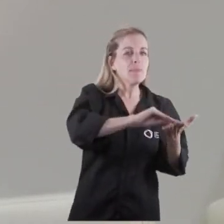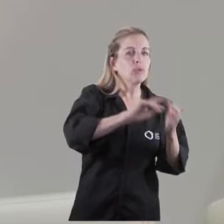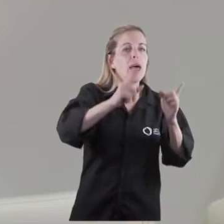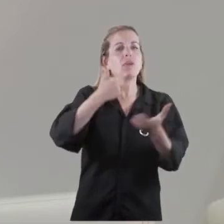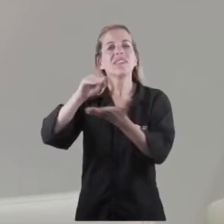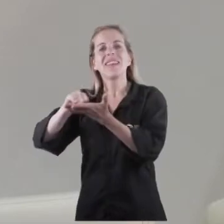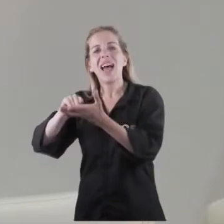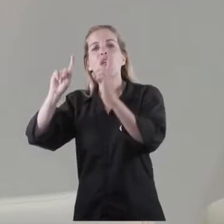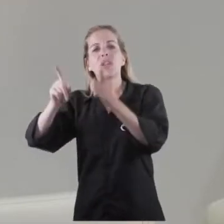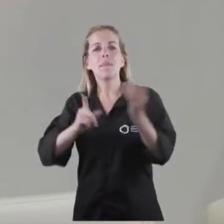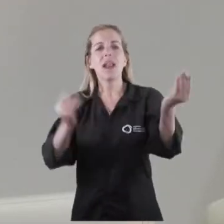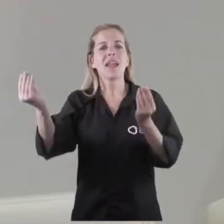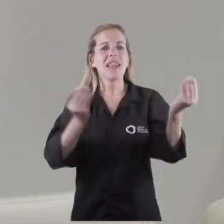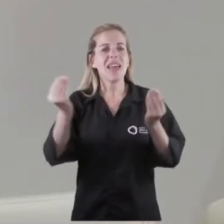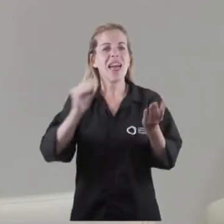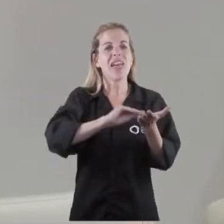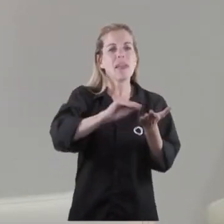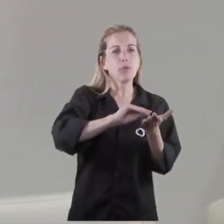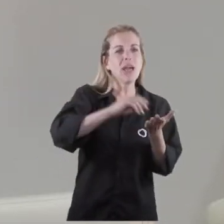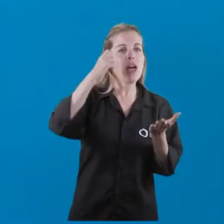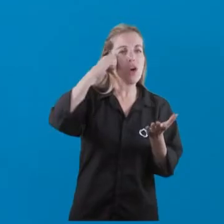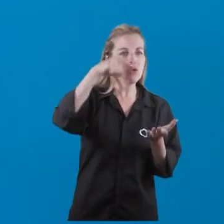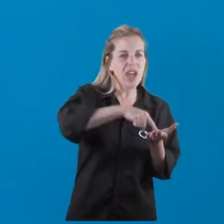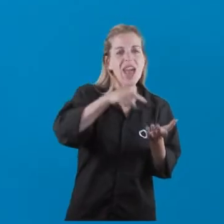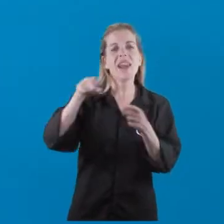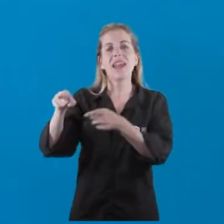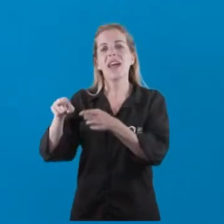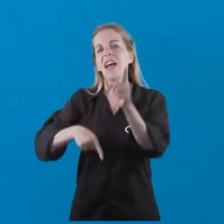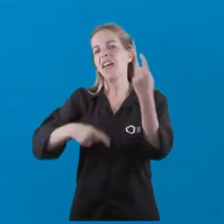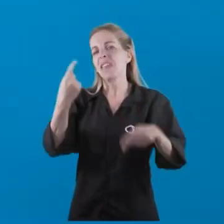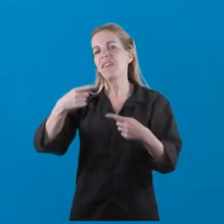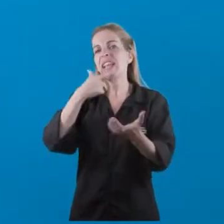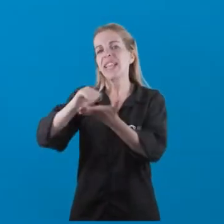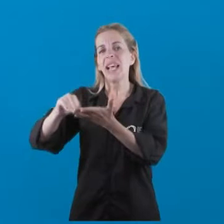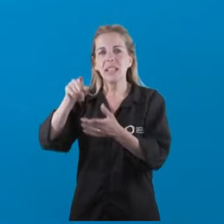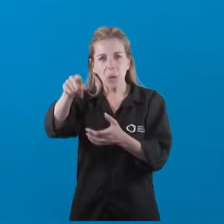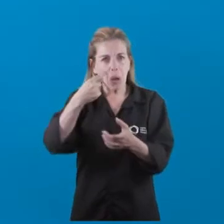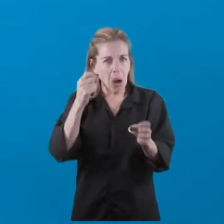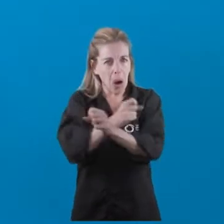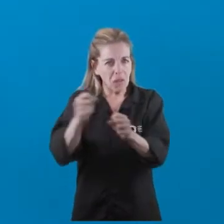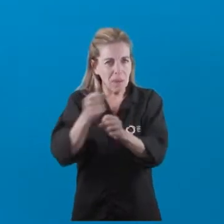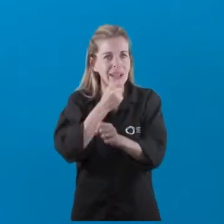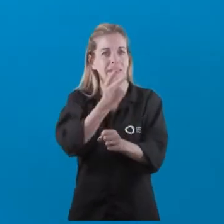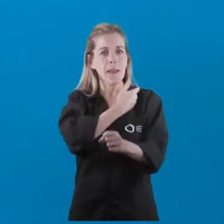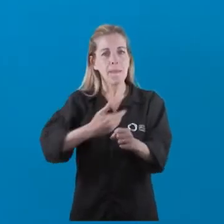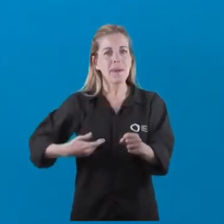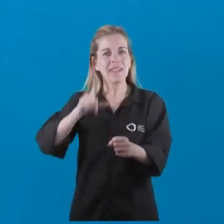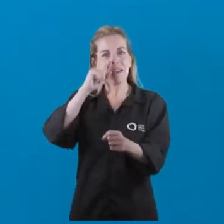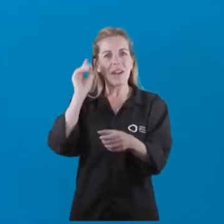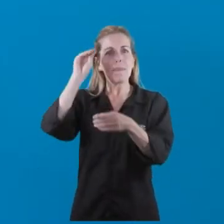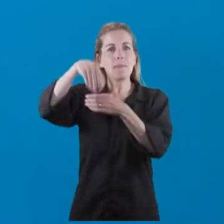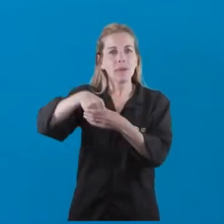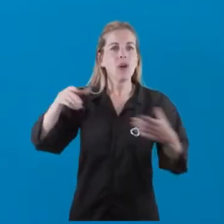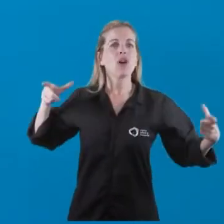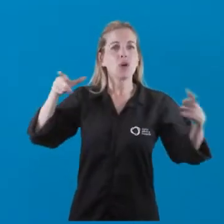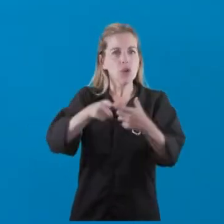Senado, Roxana Reyes, diputada del radicalismo, ¿podés confirmar si el Presidente participó de esa reunión en